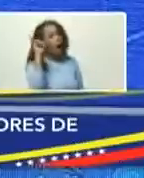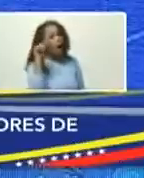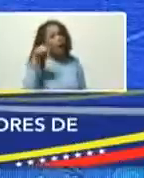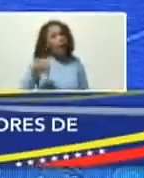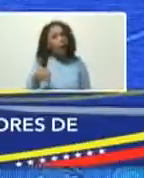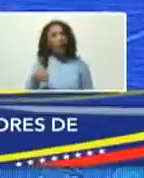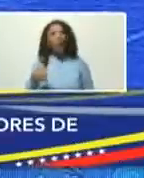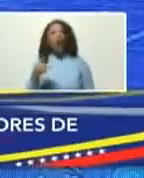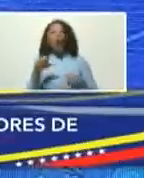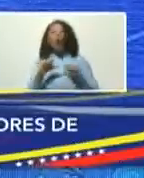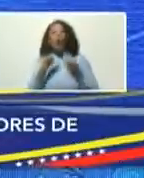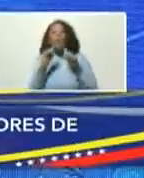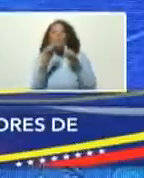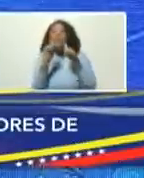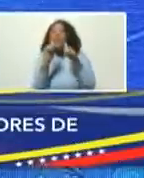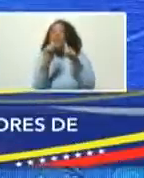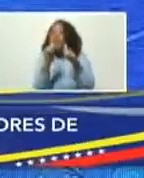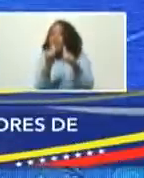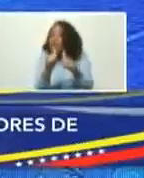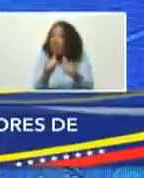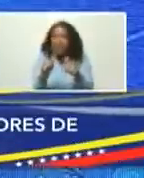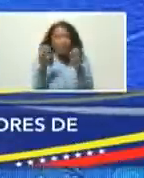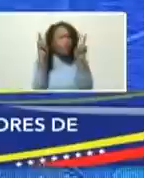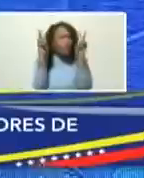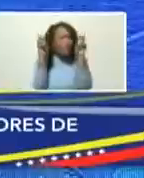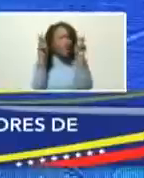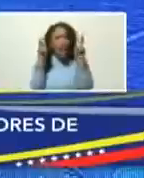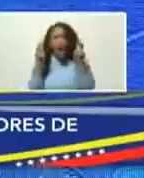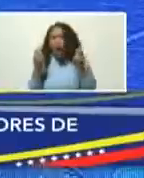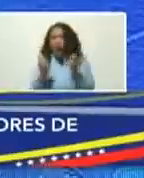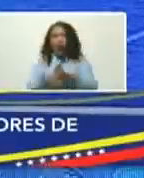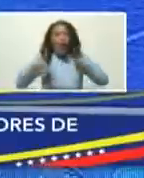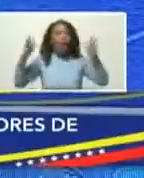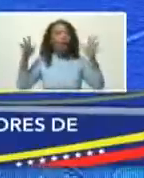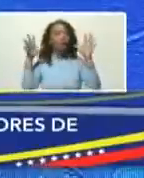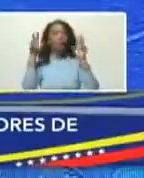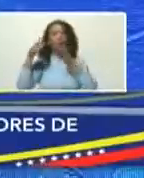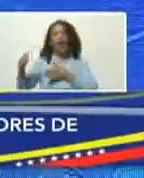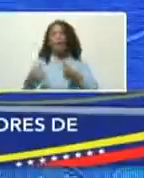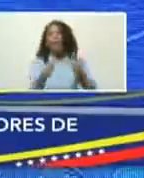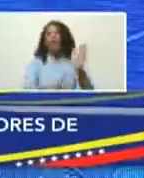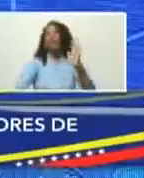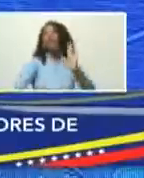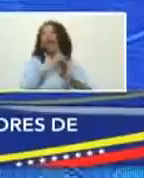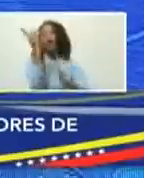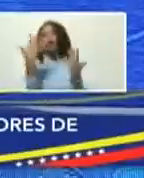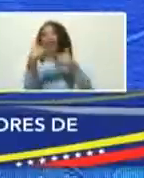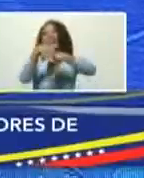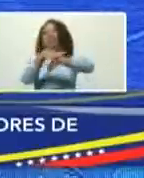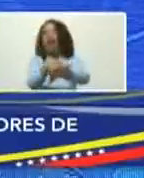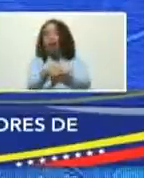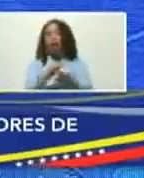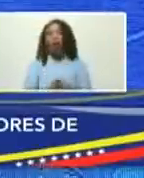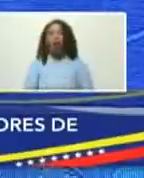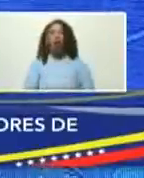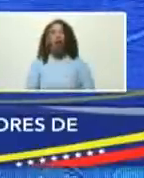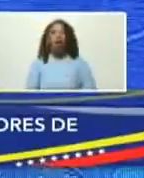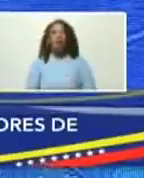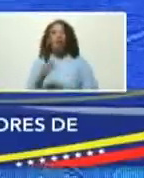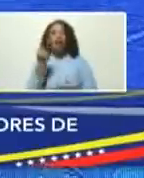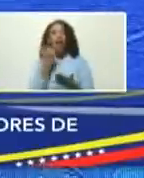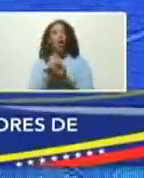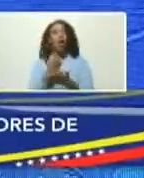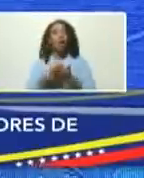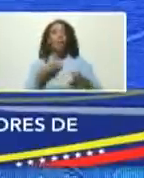apenas el inicio de un tremendo camino de desarrollo integral de la economía